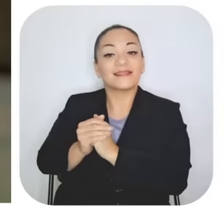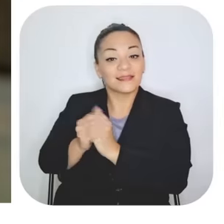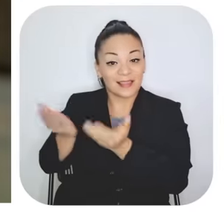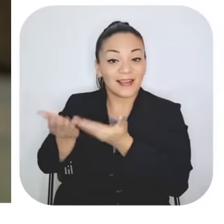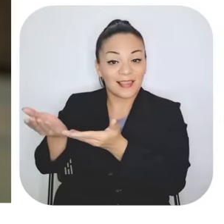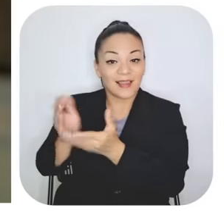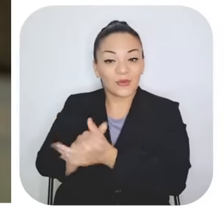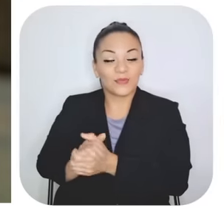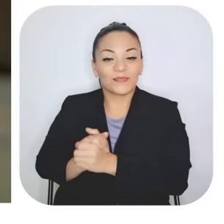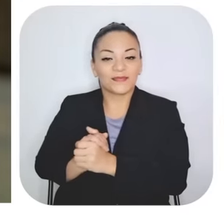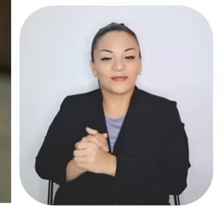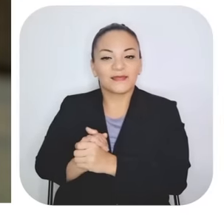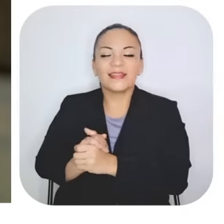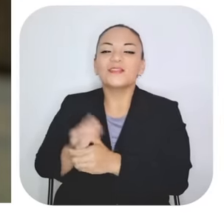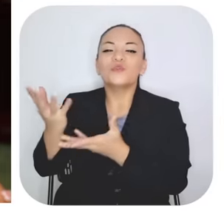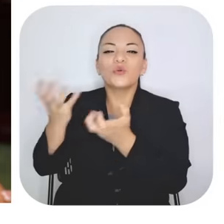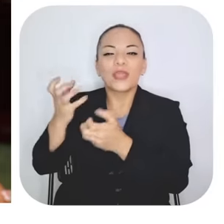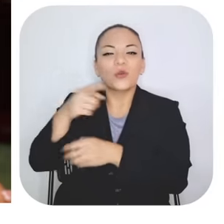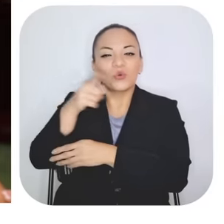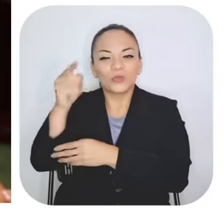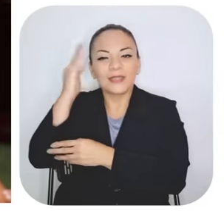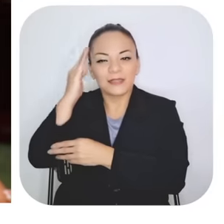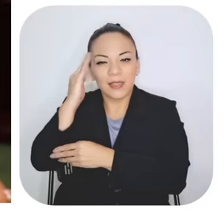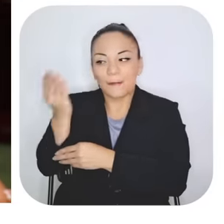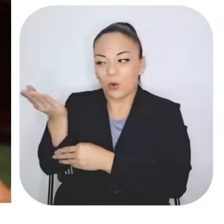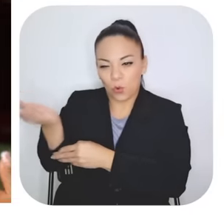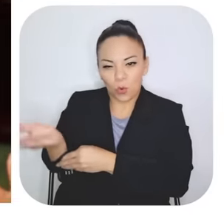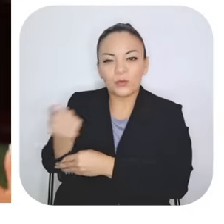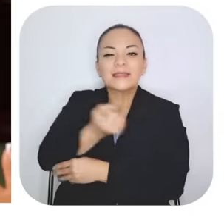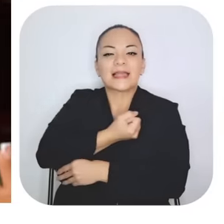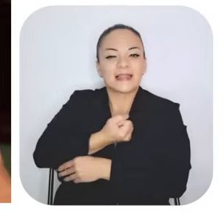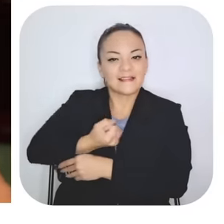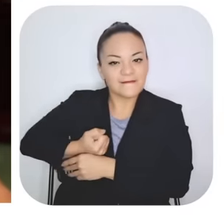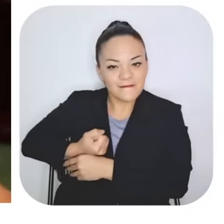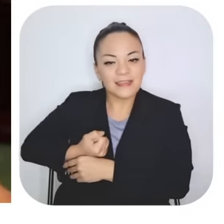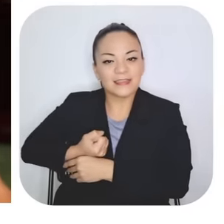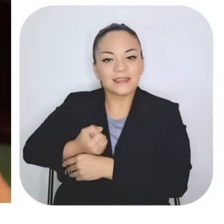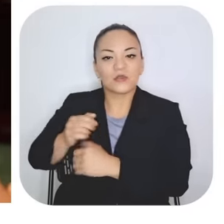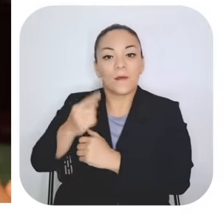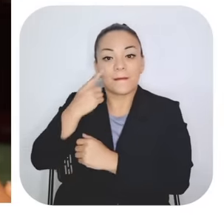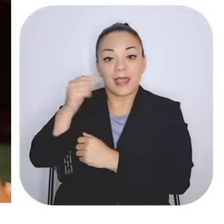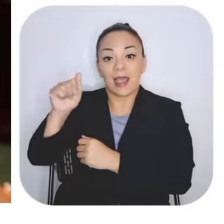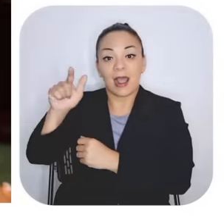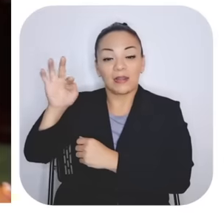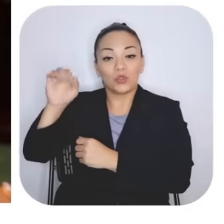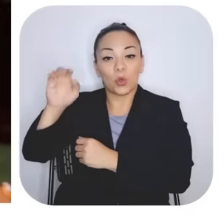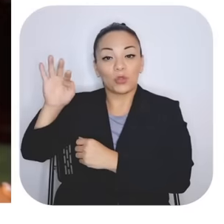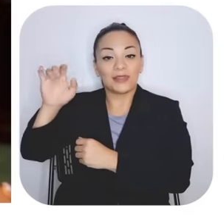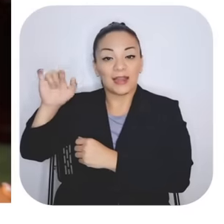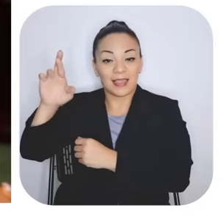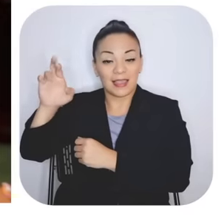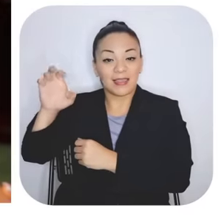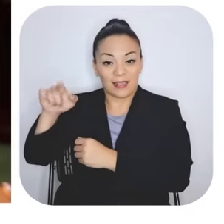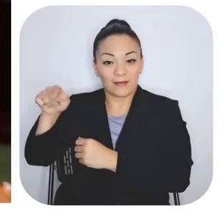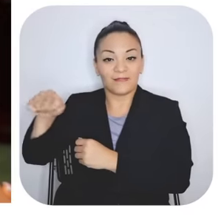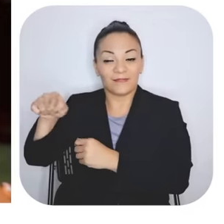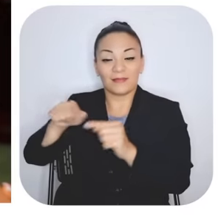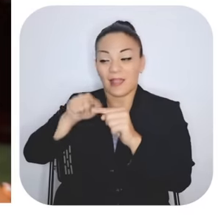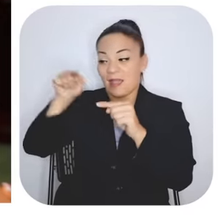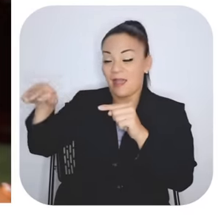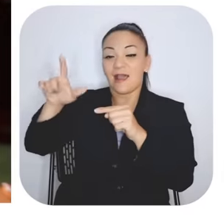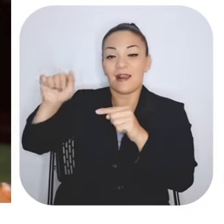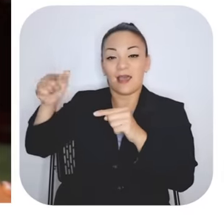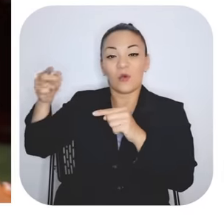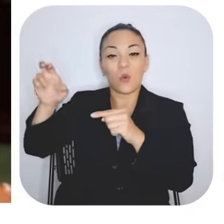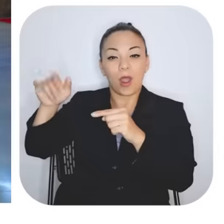que le apareció. Pero yo quiero que ustedes sepan el sacrificio de ella, de alto telire a la guaria, que es donde llega el carro,